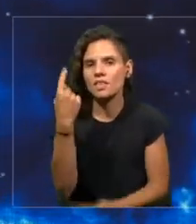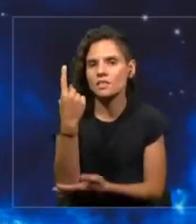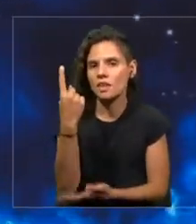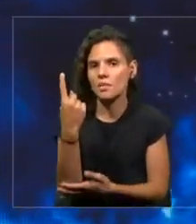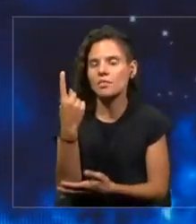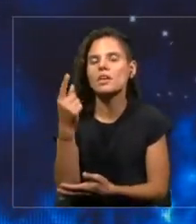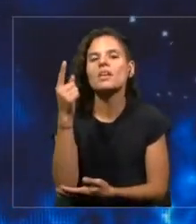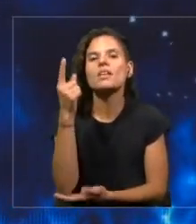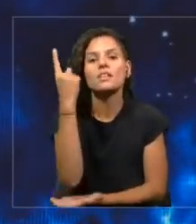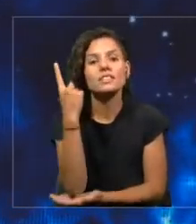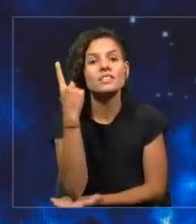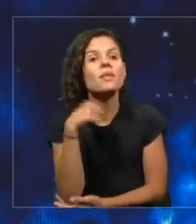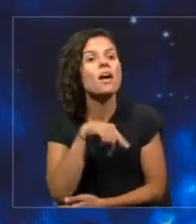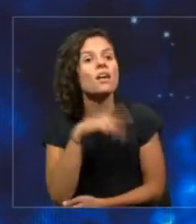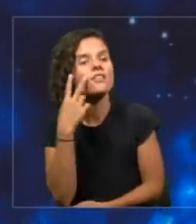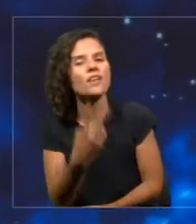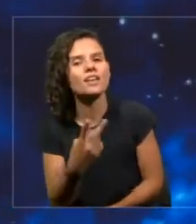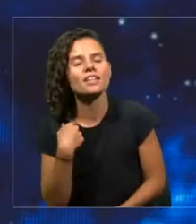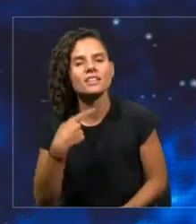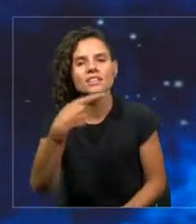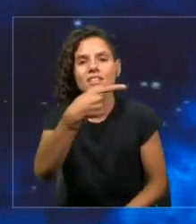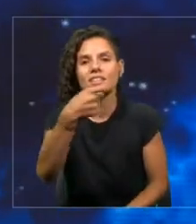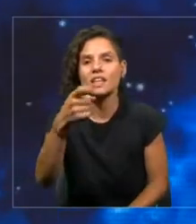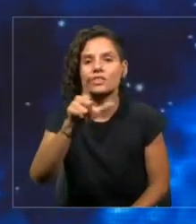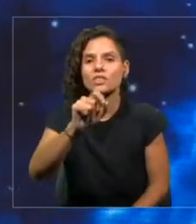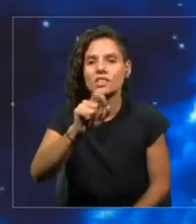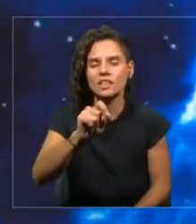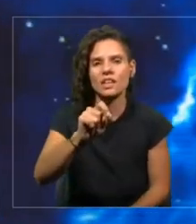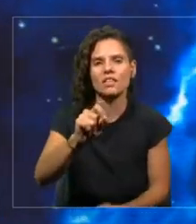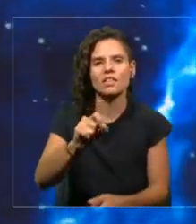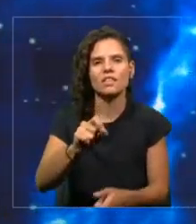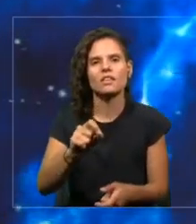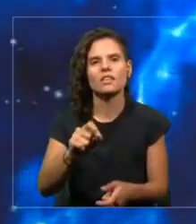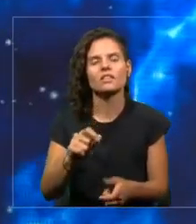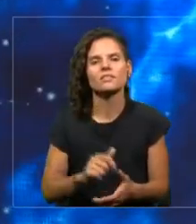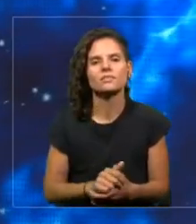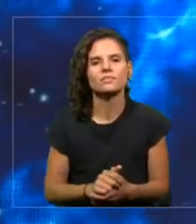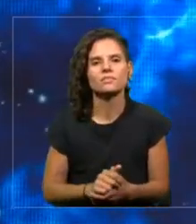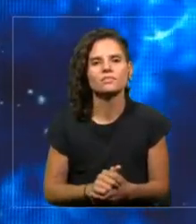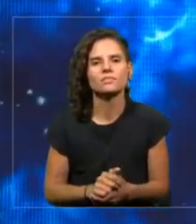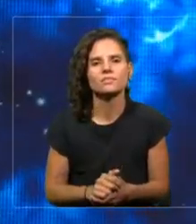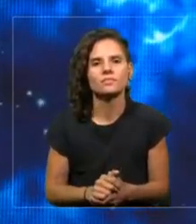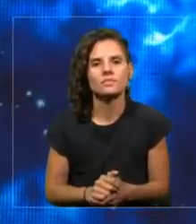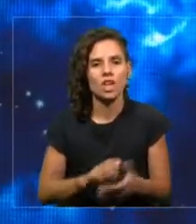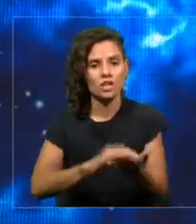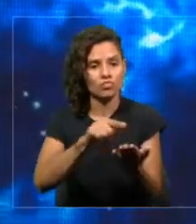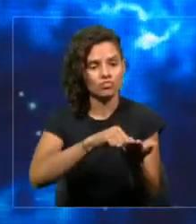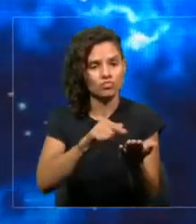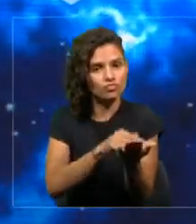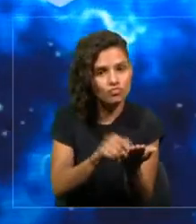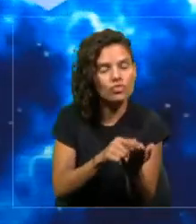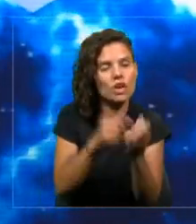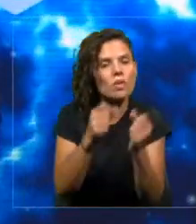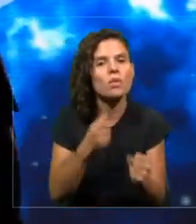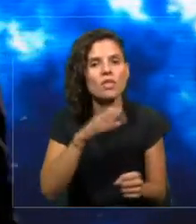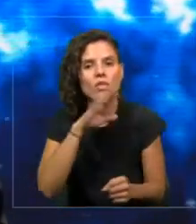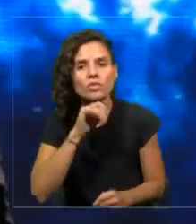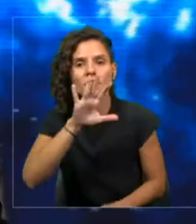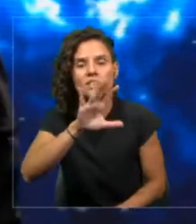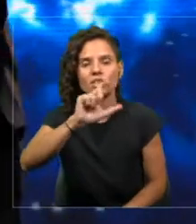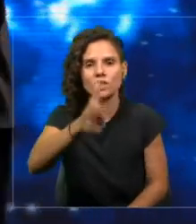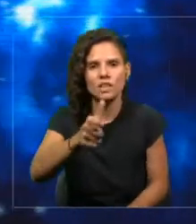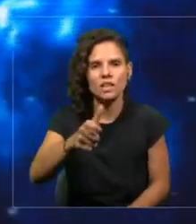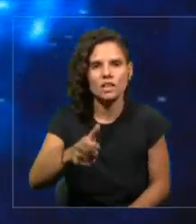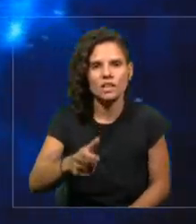170 dispositivos de alto desempeño 5G que rompieron la barrera de los 499